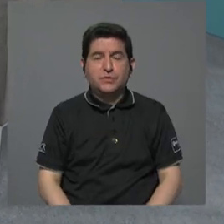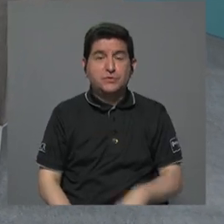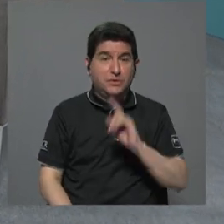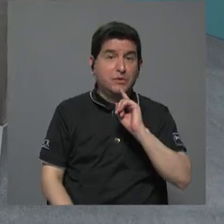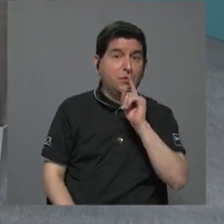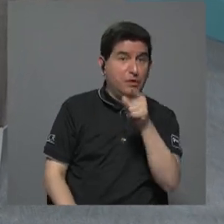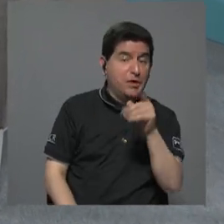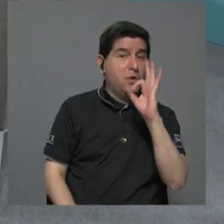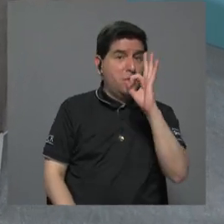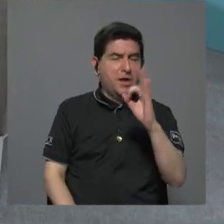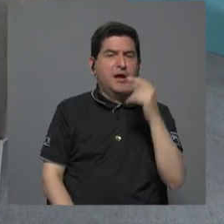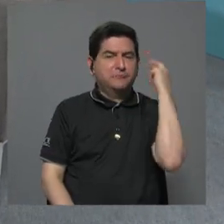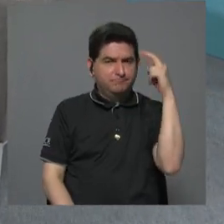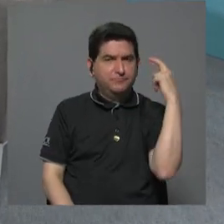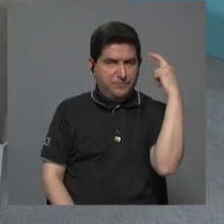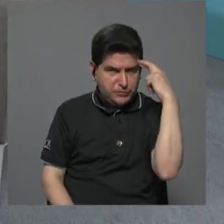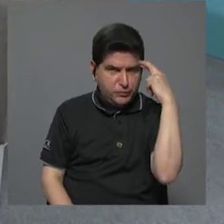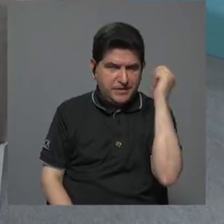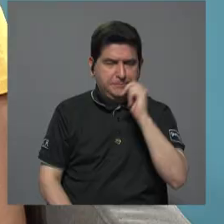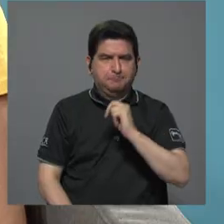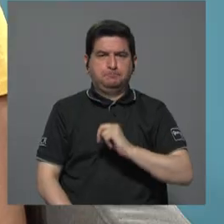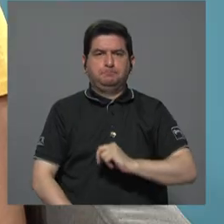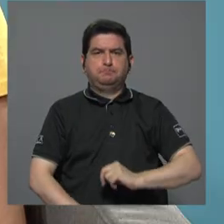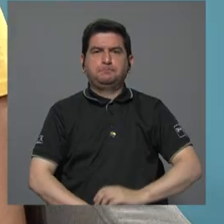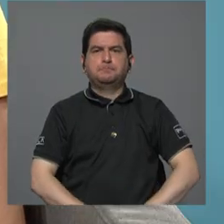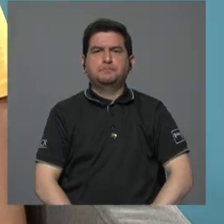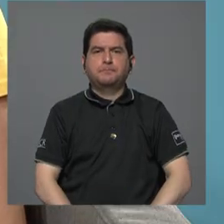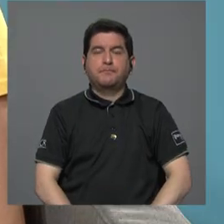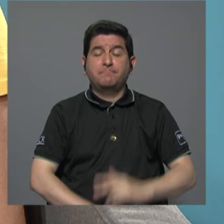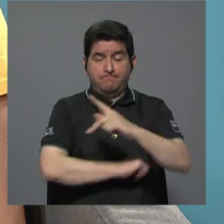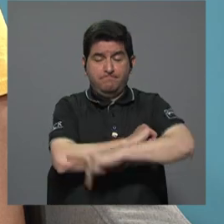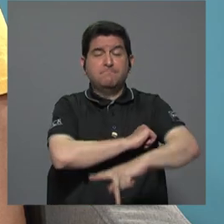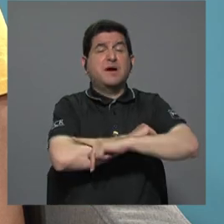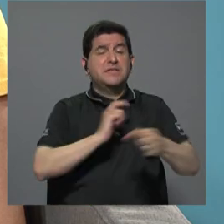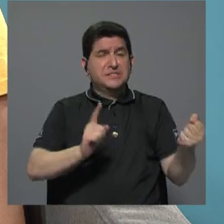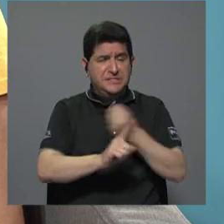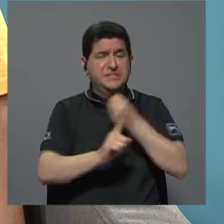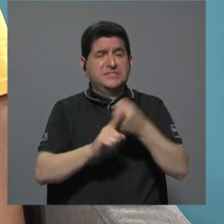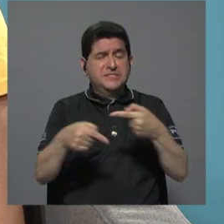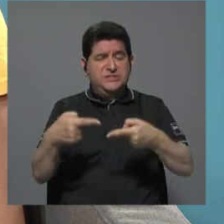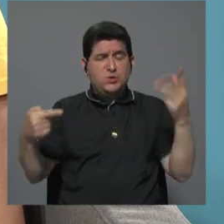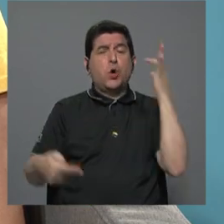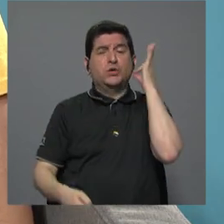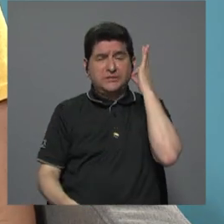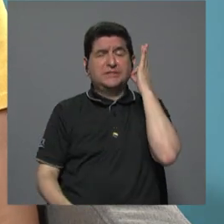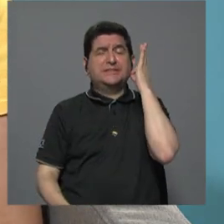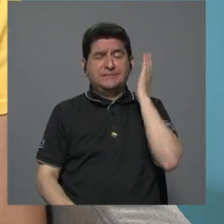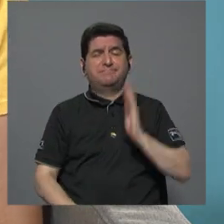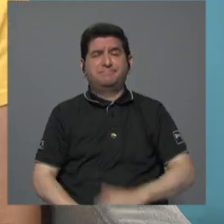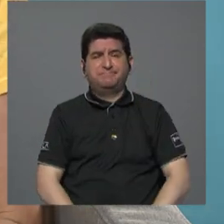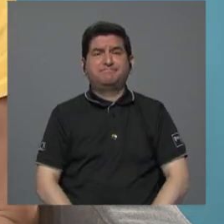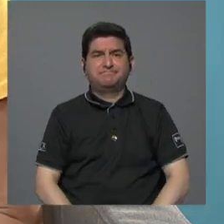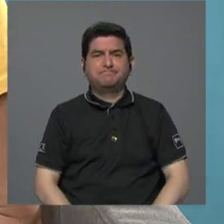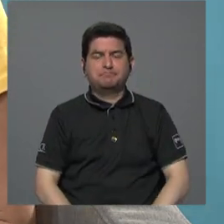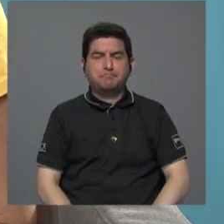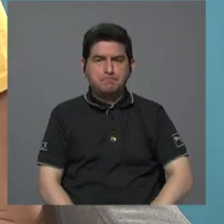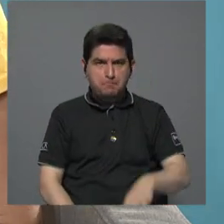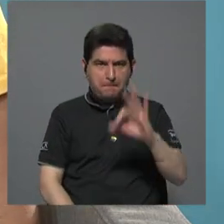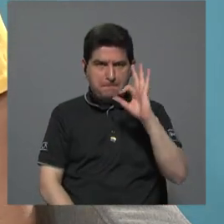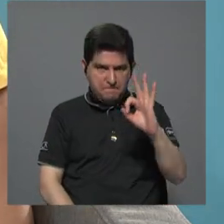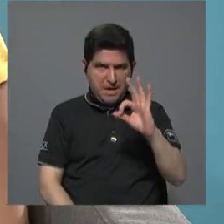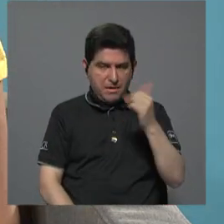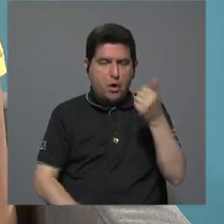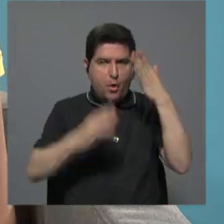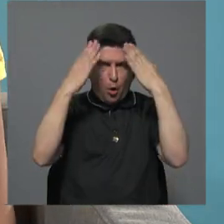decías muy bien, a la reflexión, somos un país muy violento contra las mujeres todavía. Bien, hay